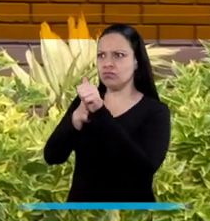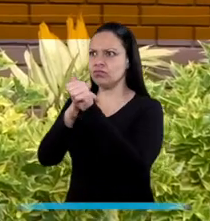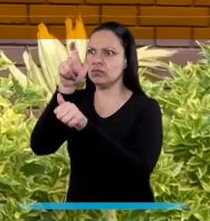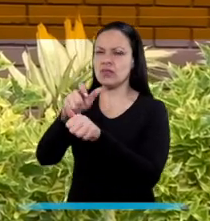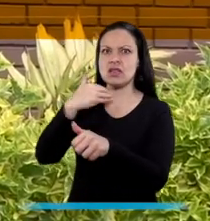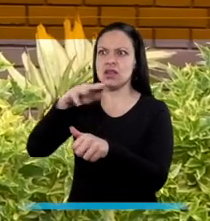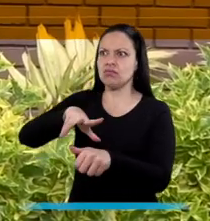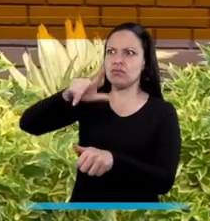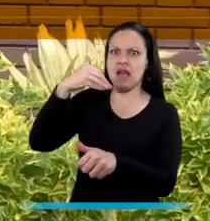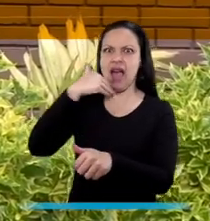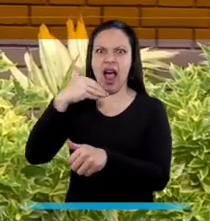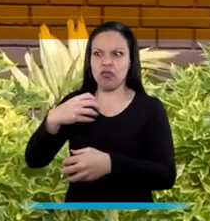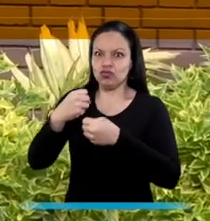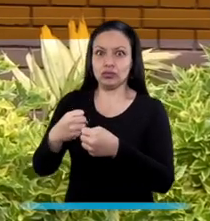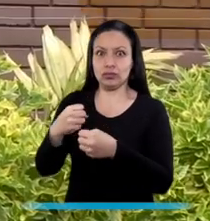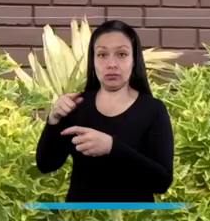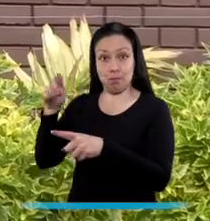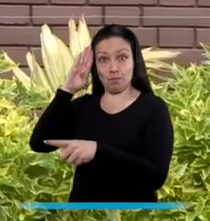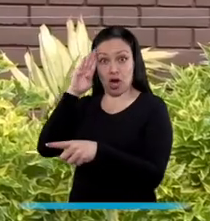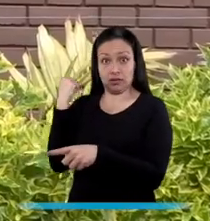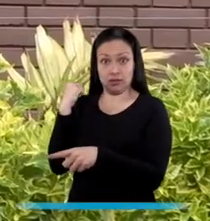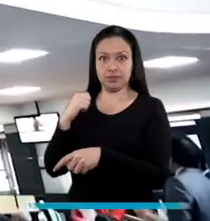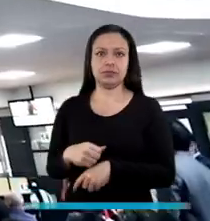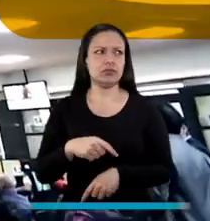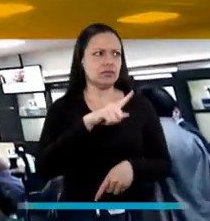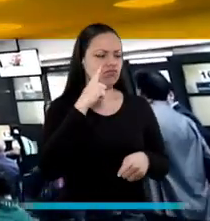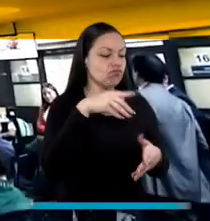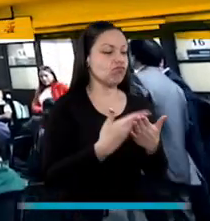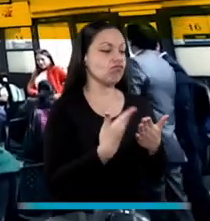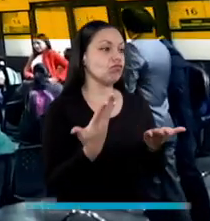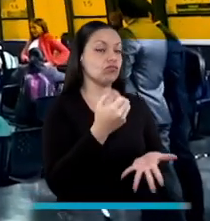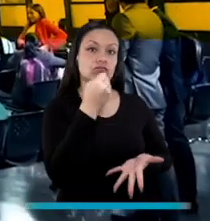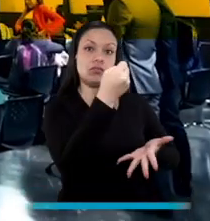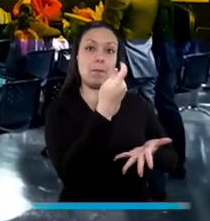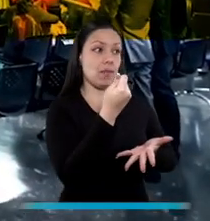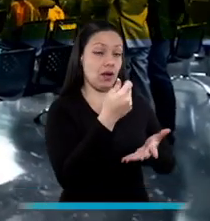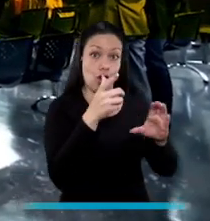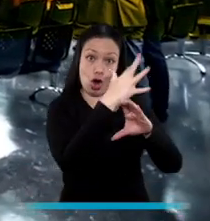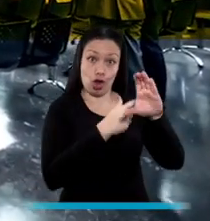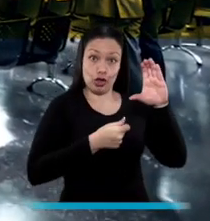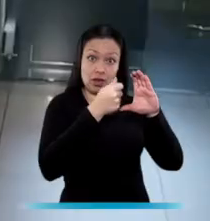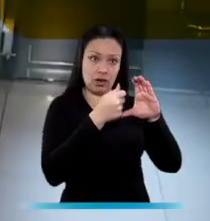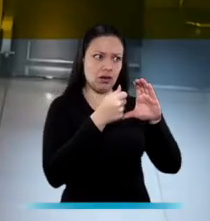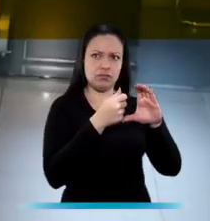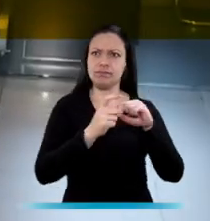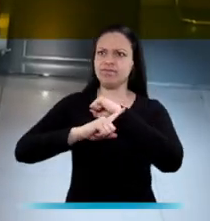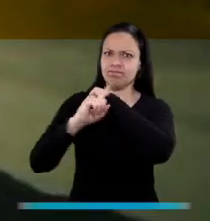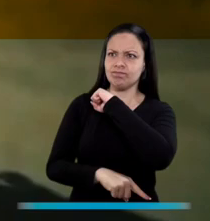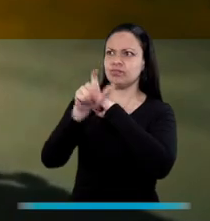Perseguimos a los bandidos que se apropian de lo público, pero no somos la policía. Nos gustan las cuentas claras, pero no somos la Contraloría.